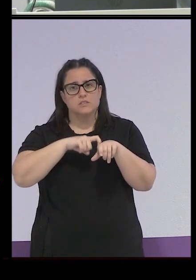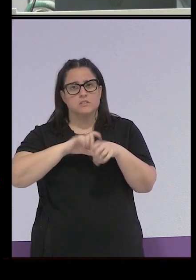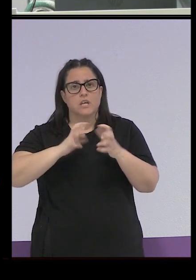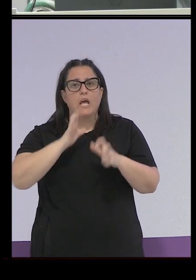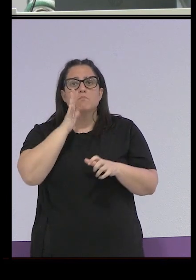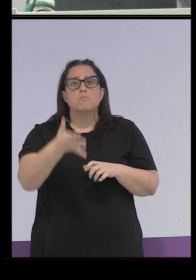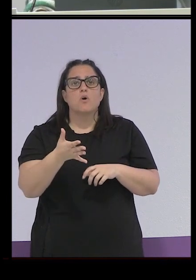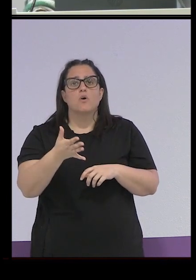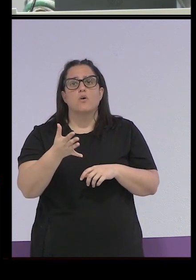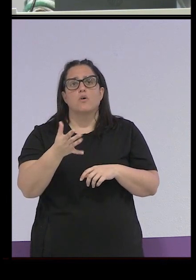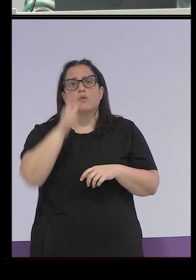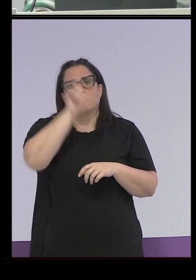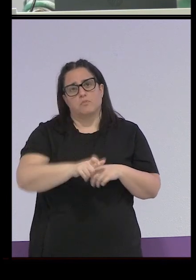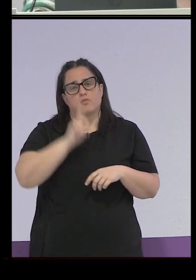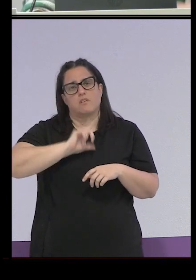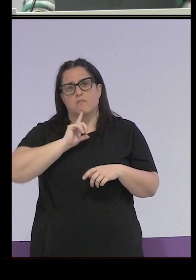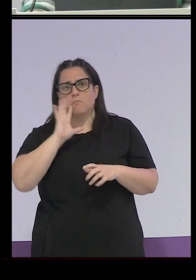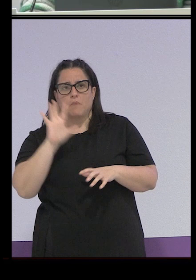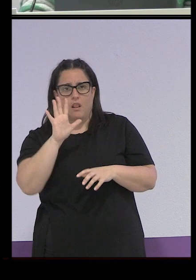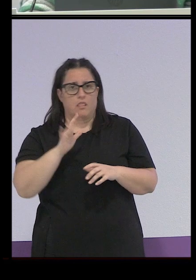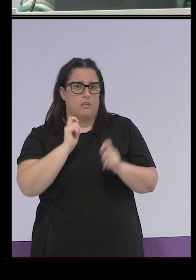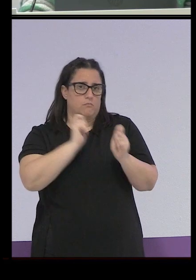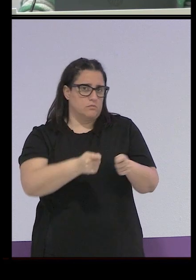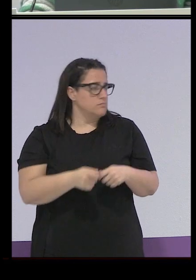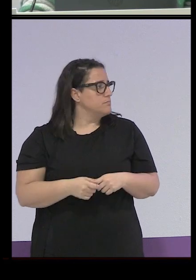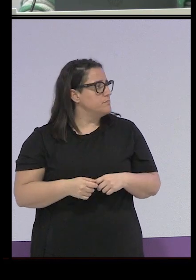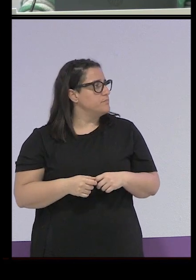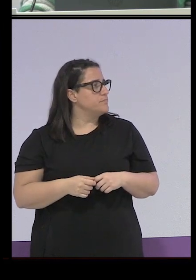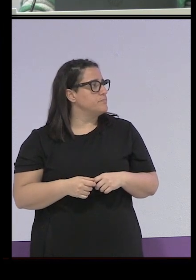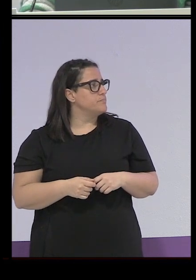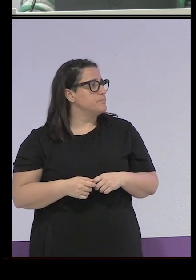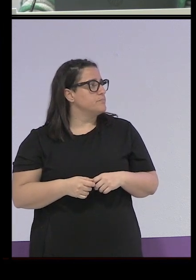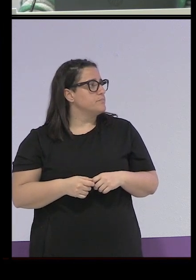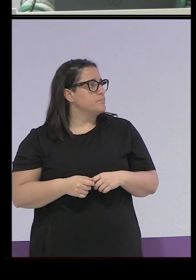síntomas de tipo homosexual y ahí están las declaraciones de Guillermo